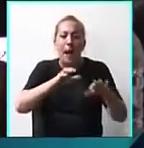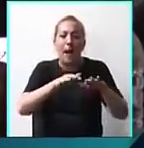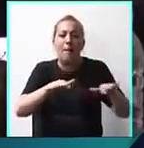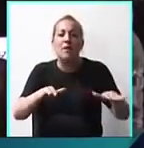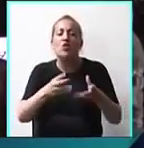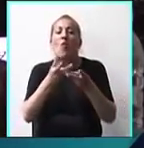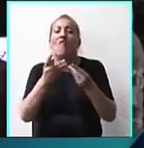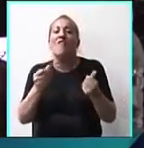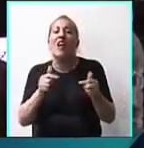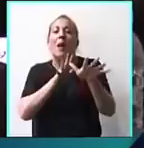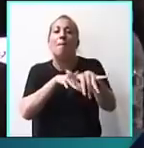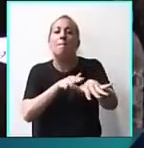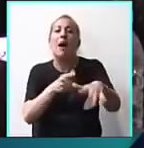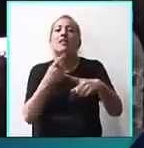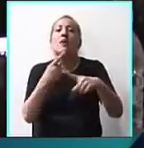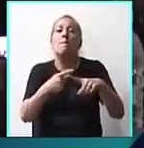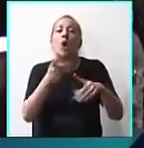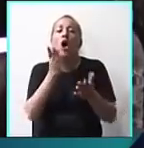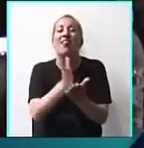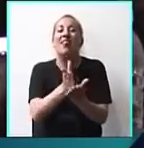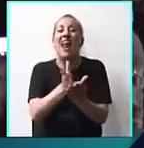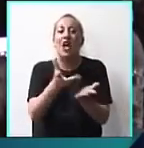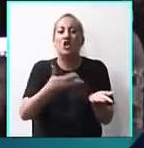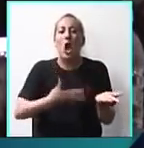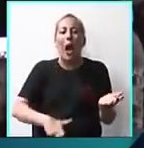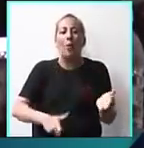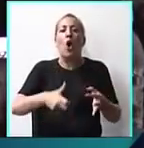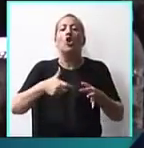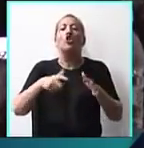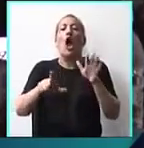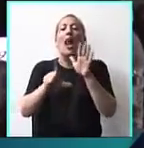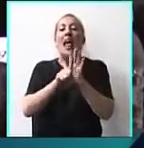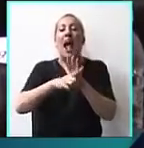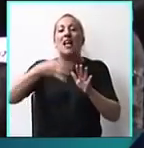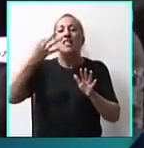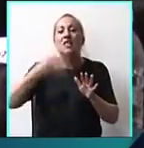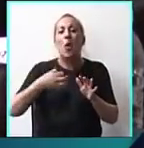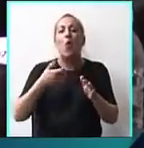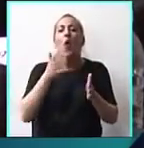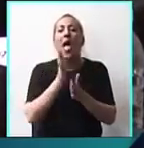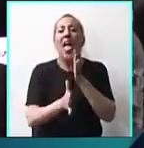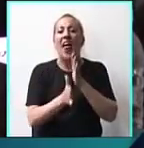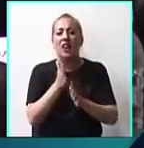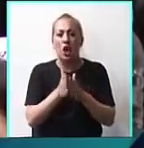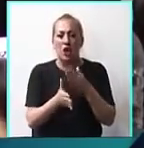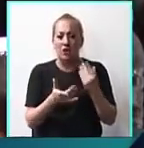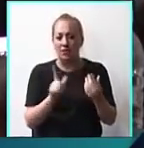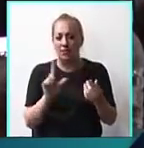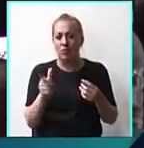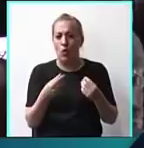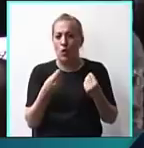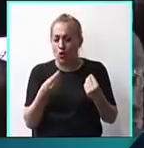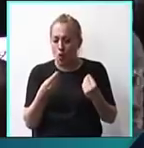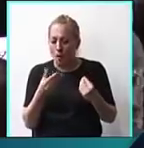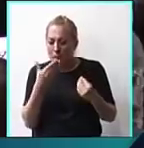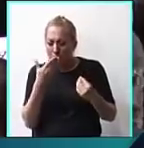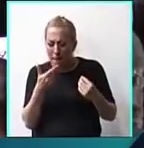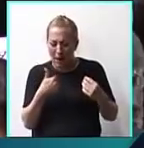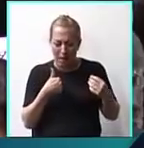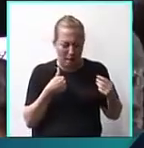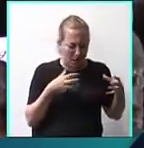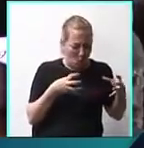marchas por el derecho al aborto legal, seguro y gratuito. ¿Cómo se relaciona el papelito con mi partido?